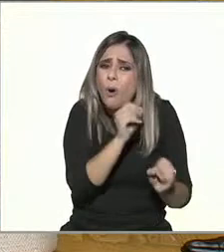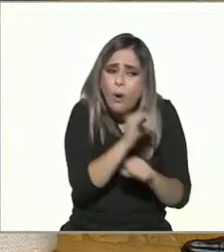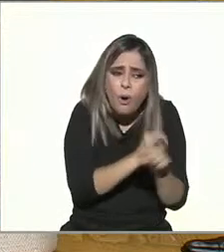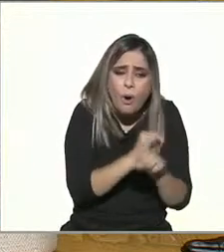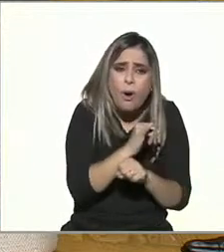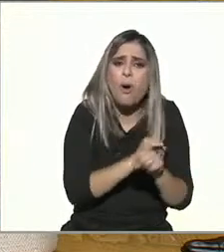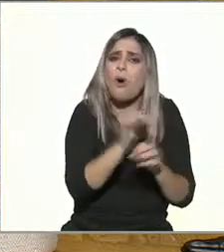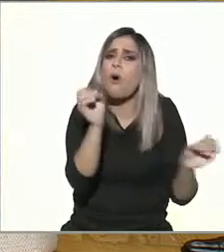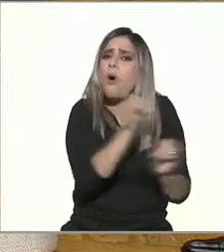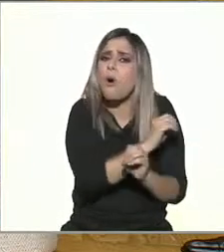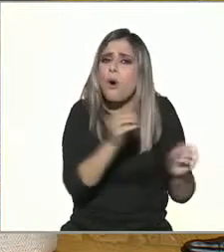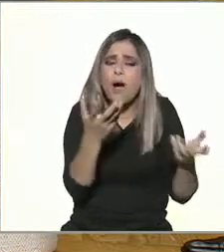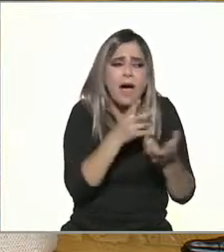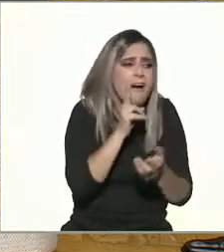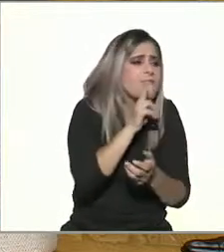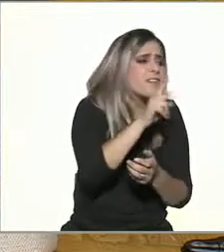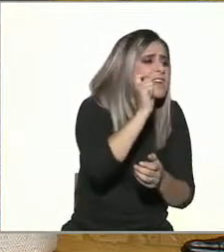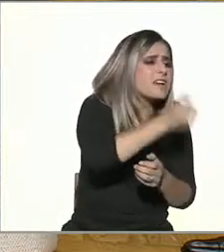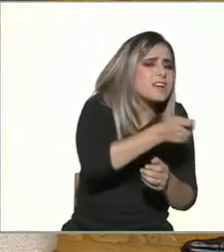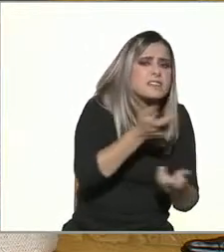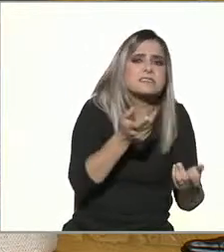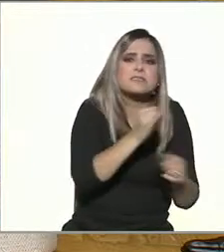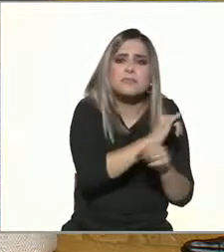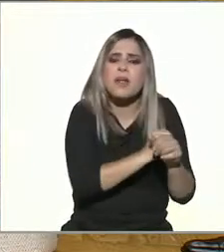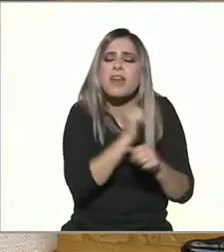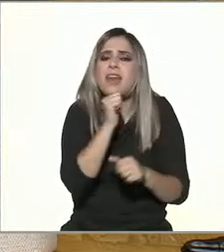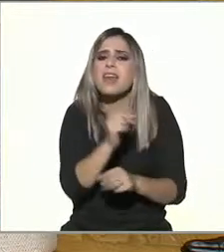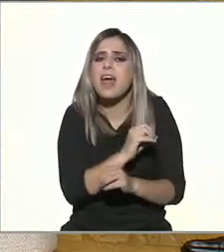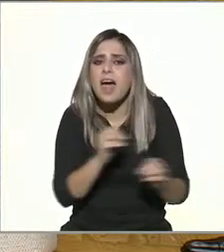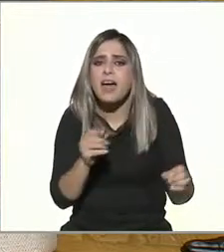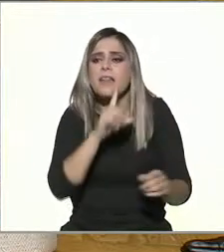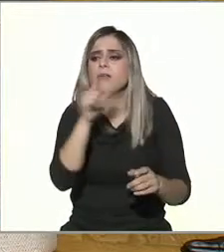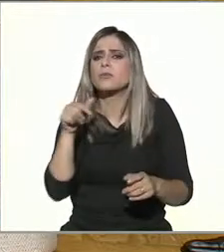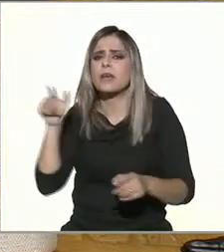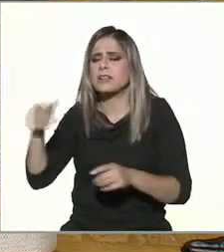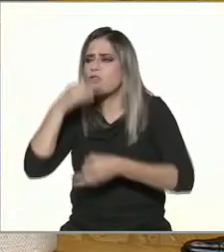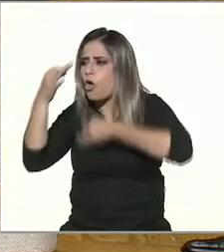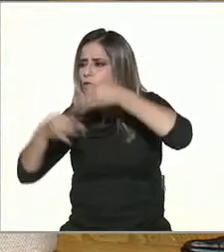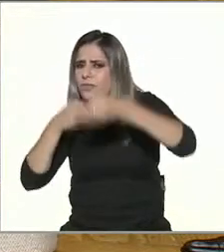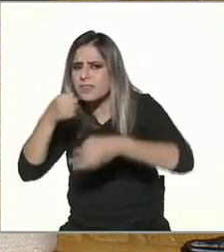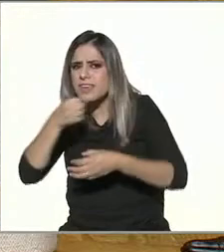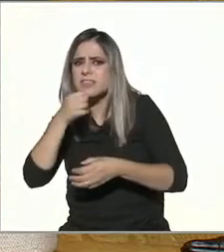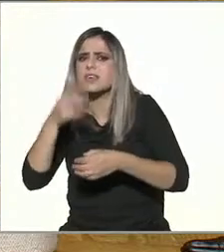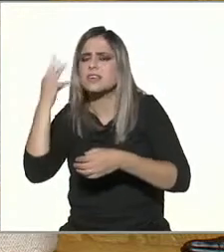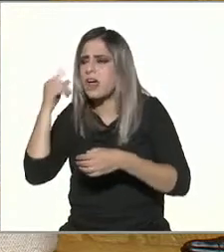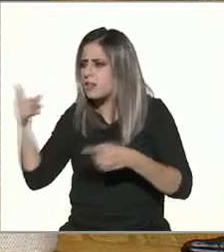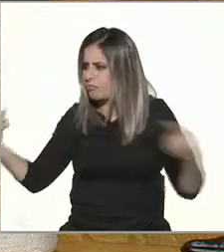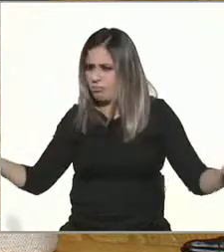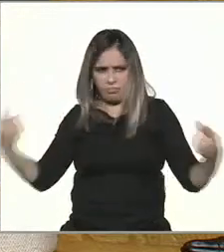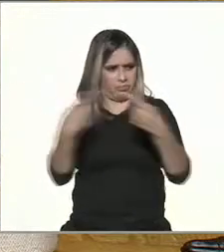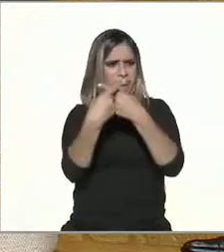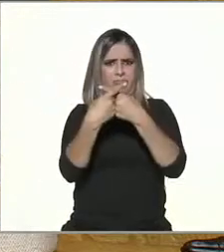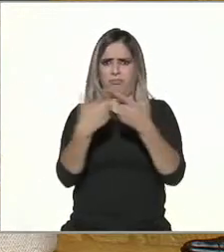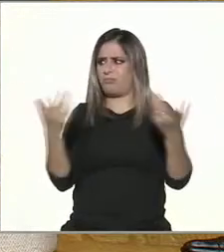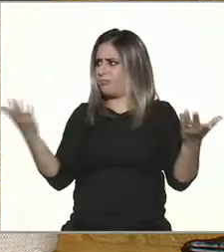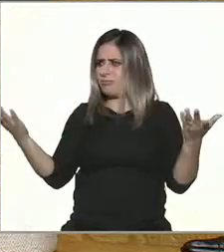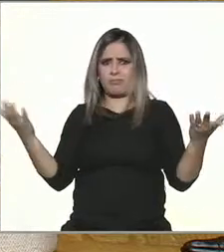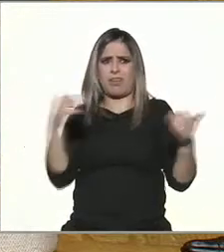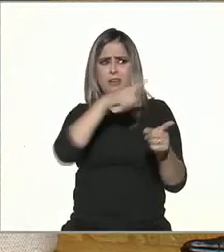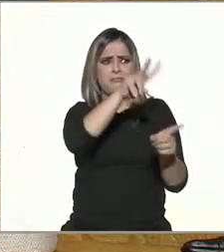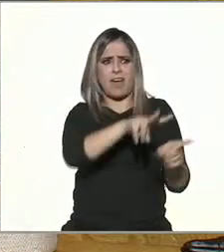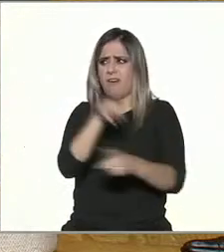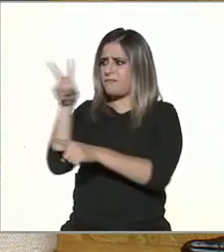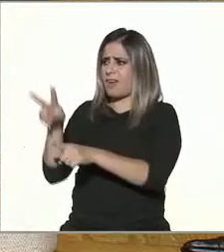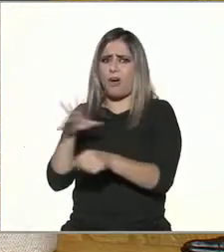genera escenarios en los cuales quién dice la verdad. Exacto. El usuario dice, empieza a cuestionarse quién dice la verdad.